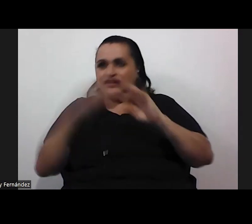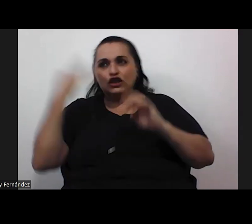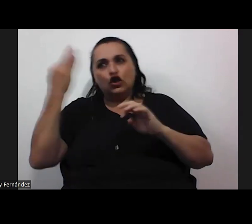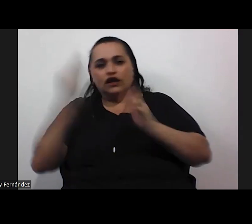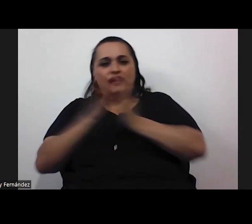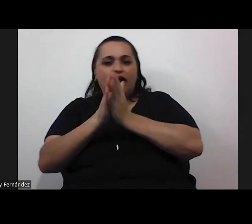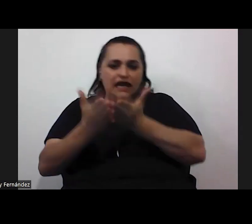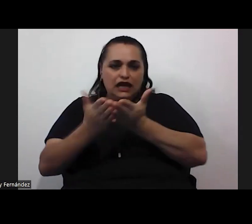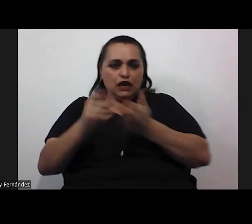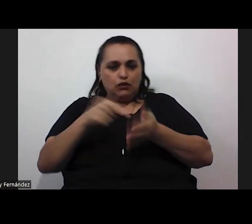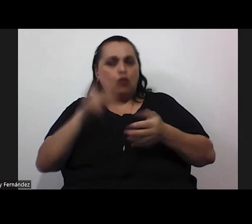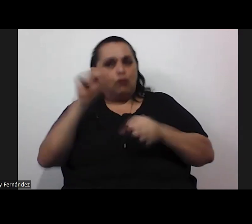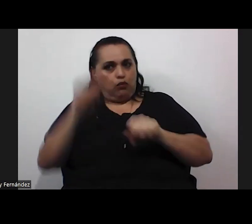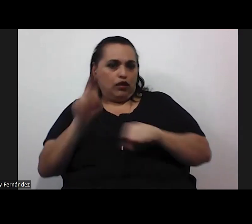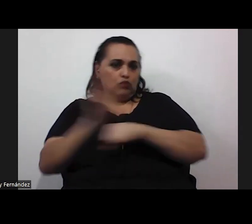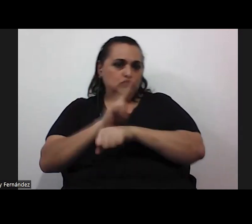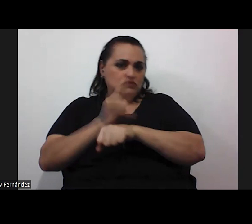que uno pudiera tal vez usar o algo así